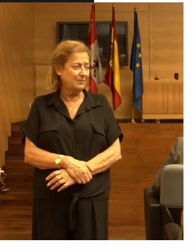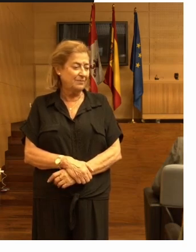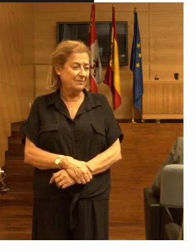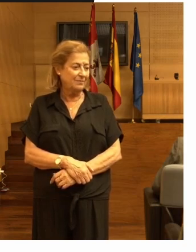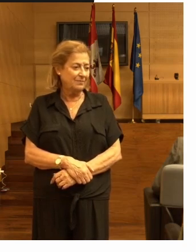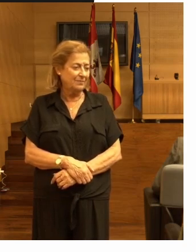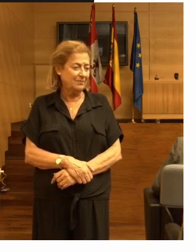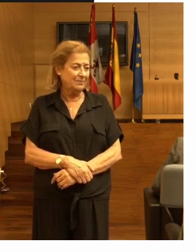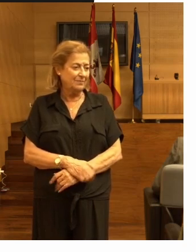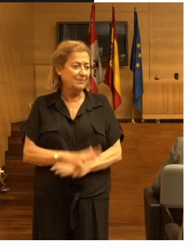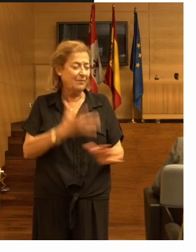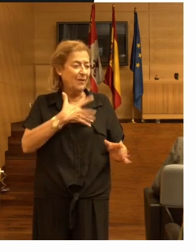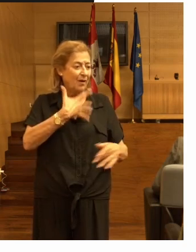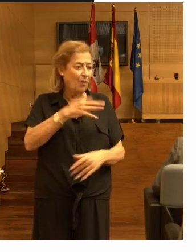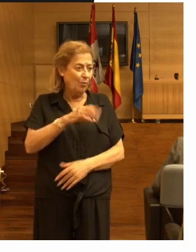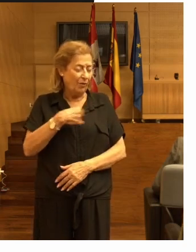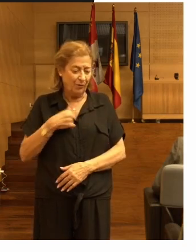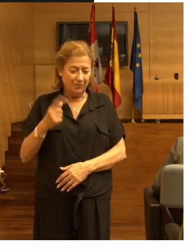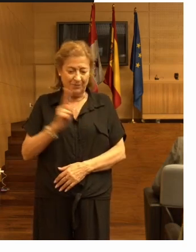me puedo colar